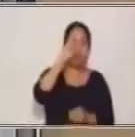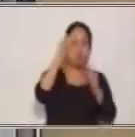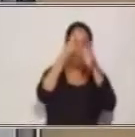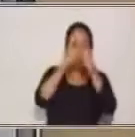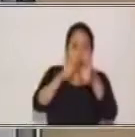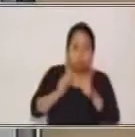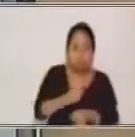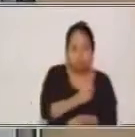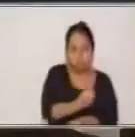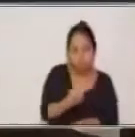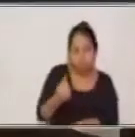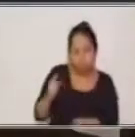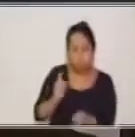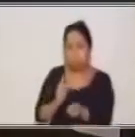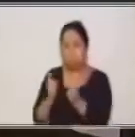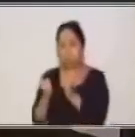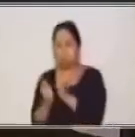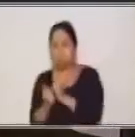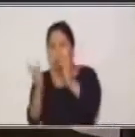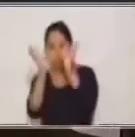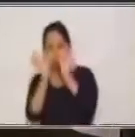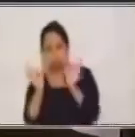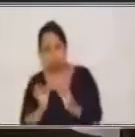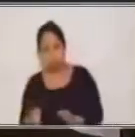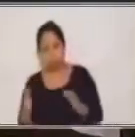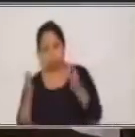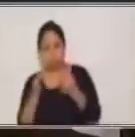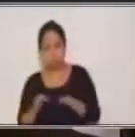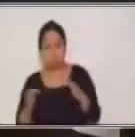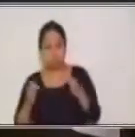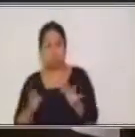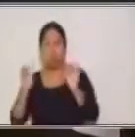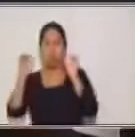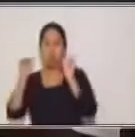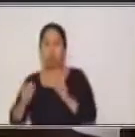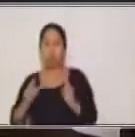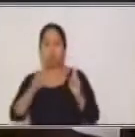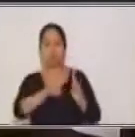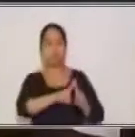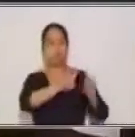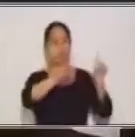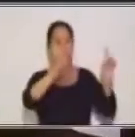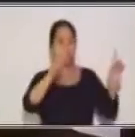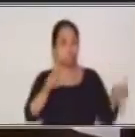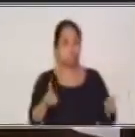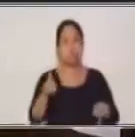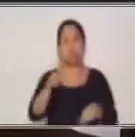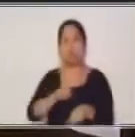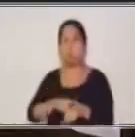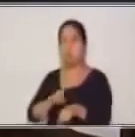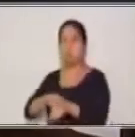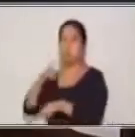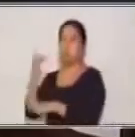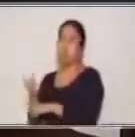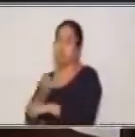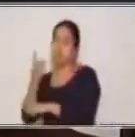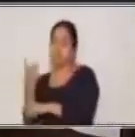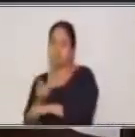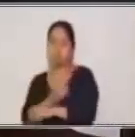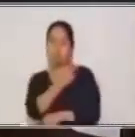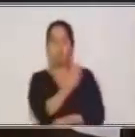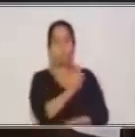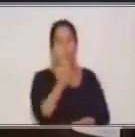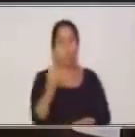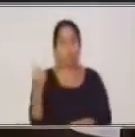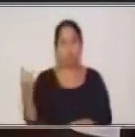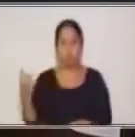cada uno de los cambios en las formas de trato y que puedas distinguir en qué momento puedes utilizar tú cada uno de